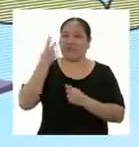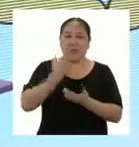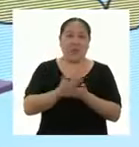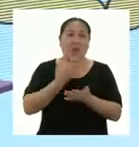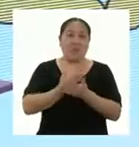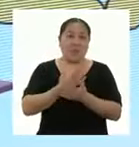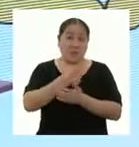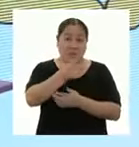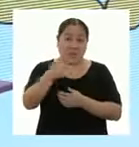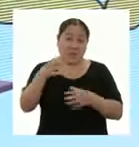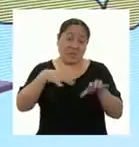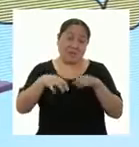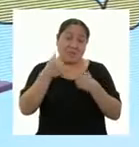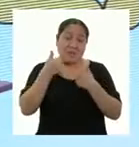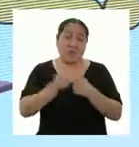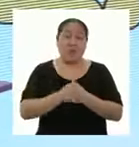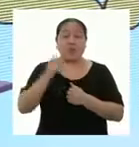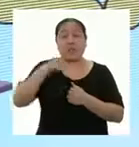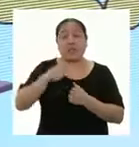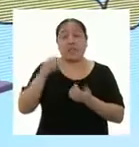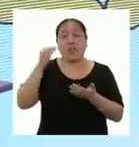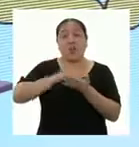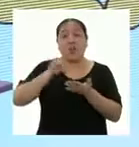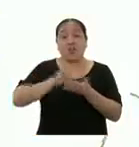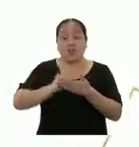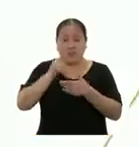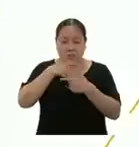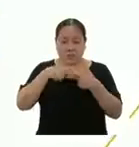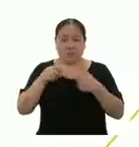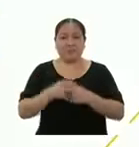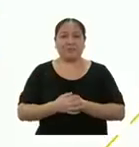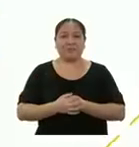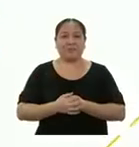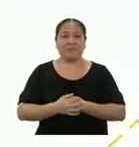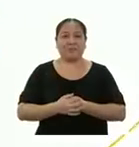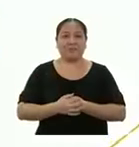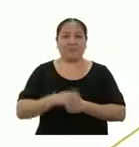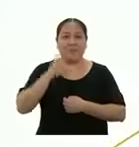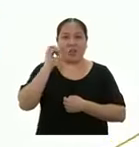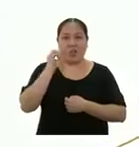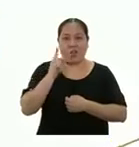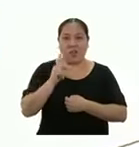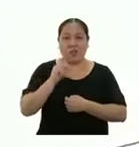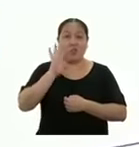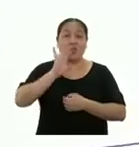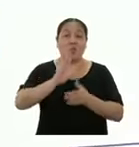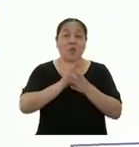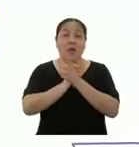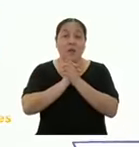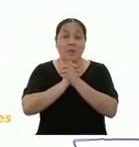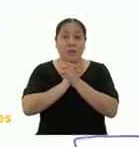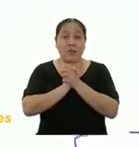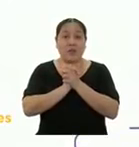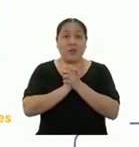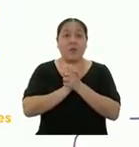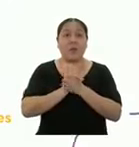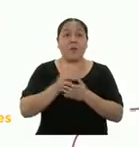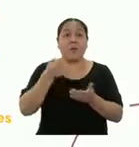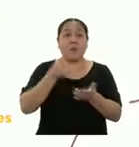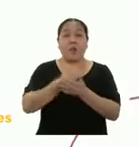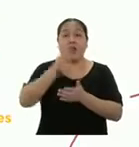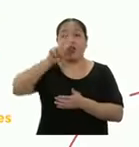comprueben si lo hicieron bien o si necesitan volver a hacer la ecuación. Veamos. Tu amigo deberá invertir 2